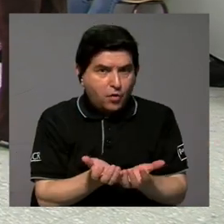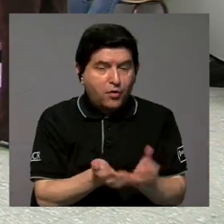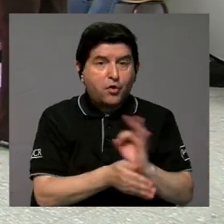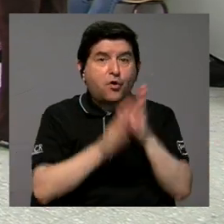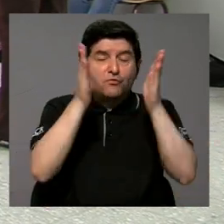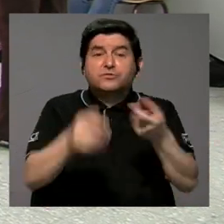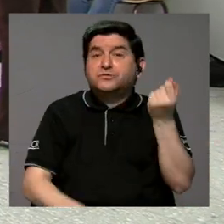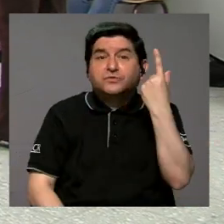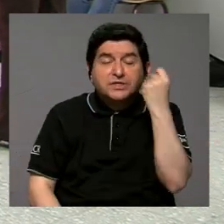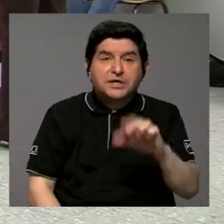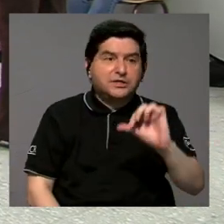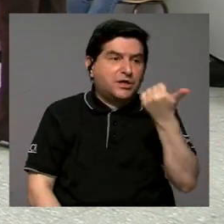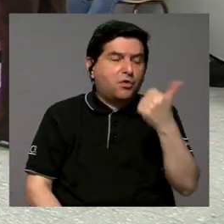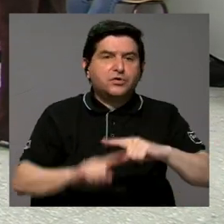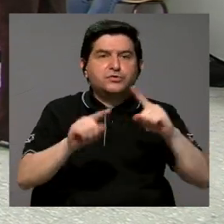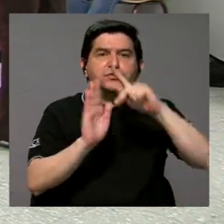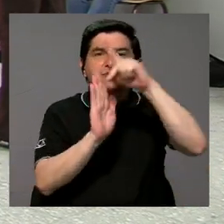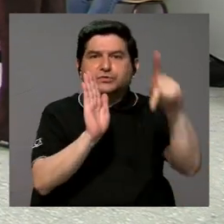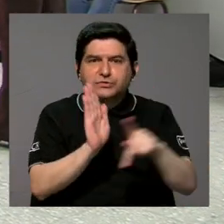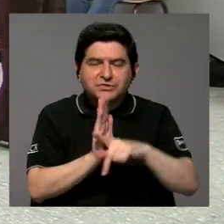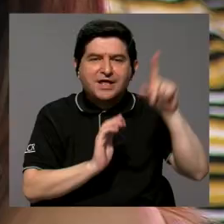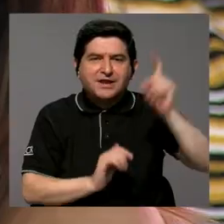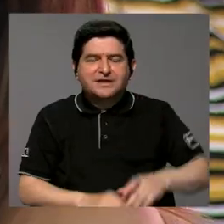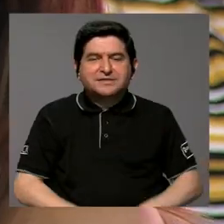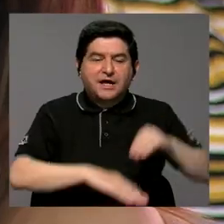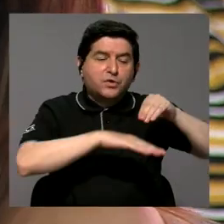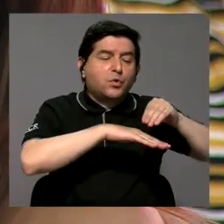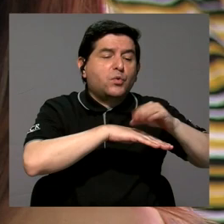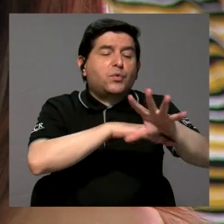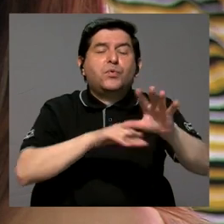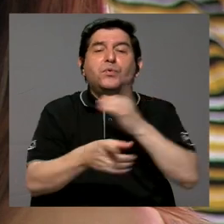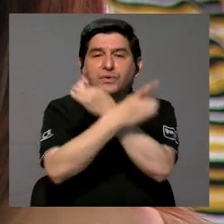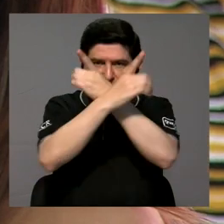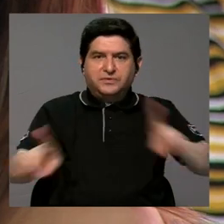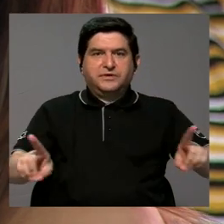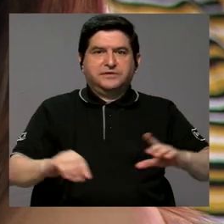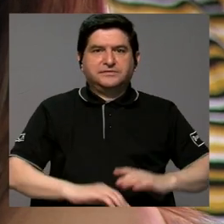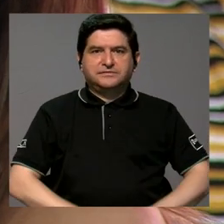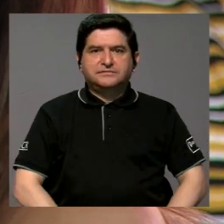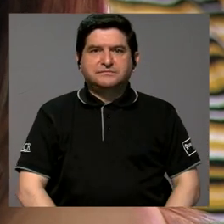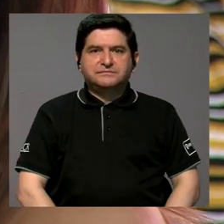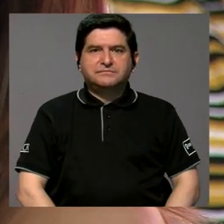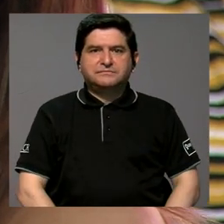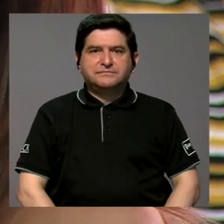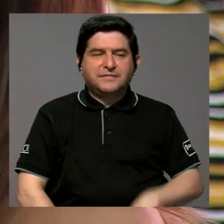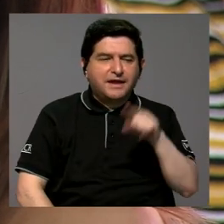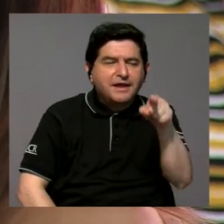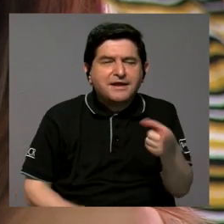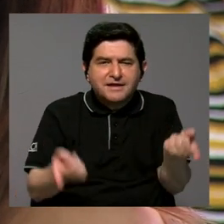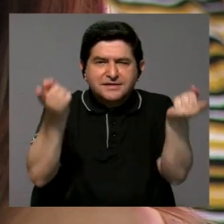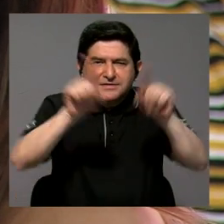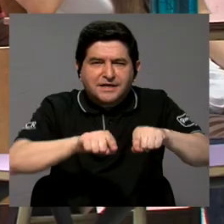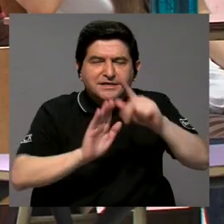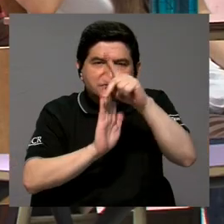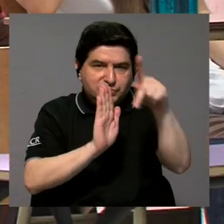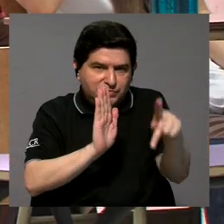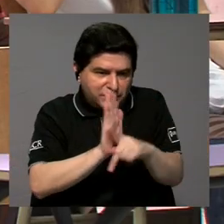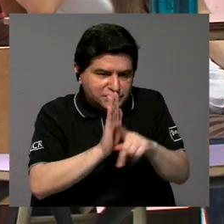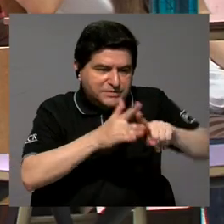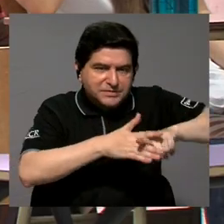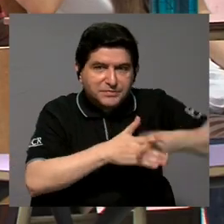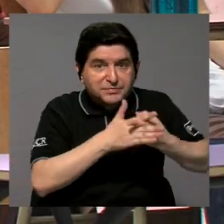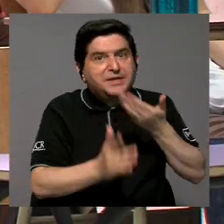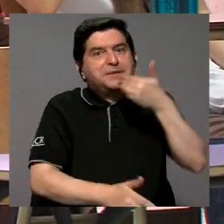los funcionarios no entienden que hay otra serie de principios que tiene que permear nuestra democracia. Entonces, por ahí, de los principios